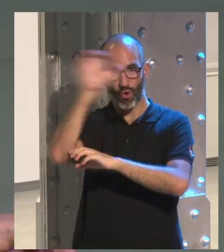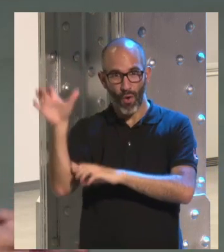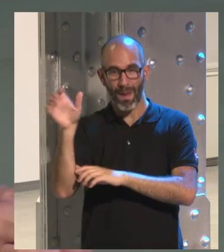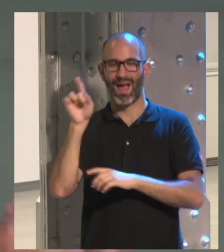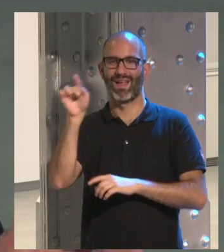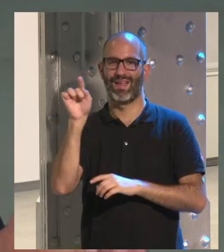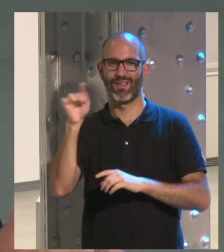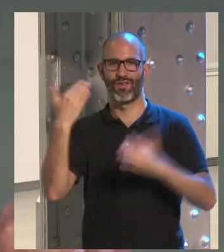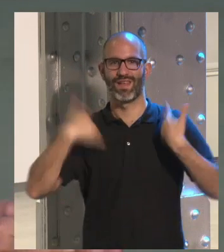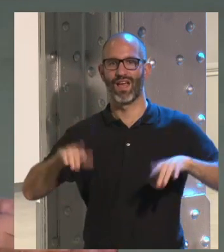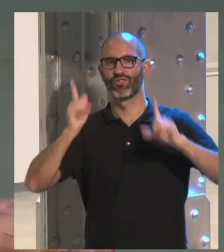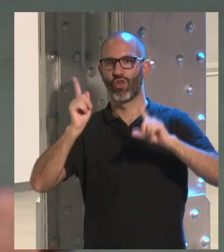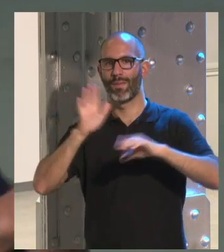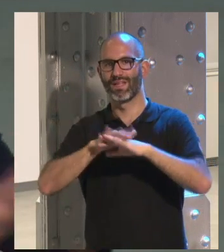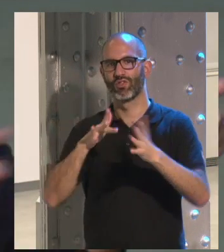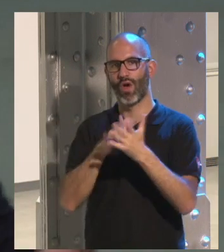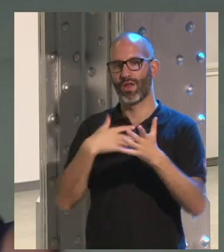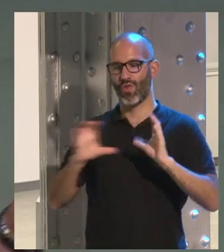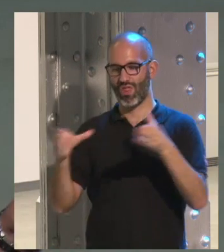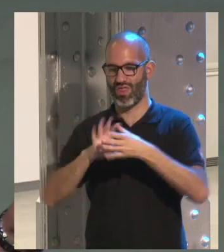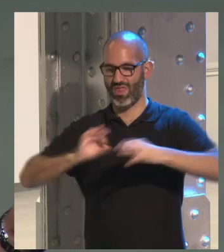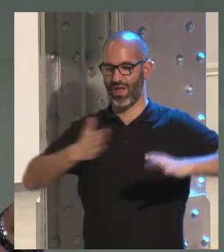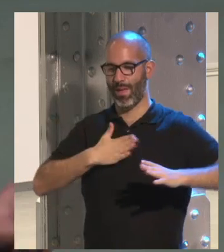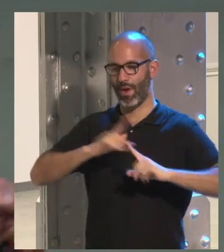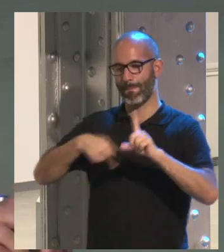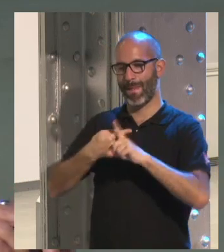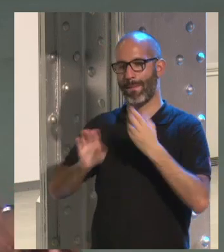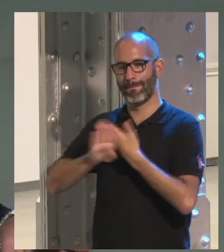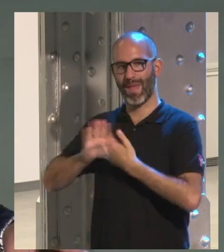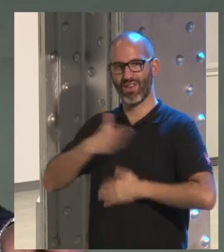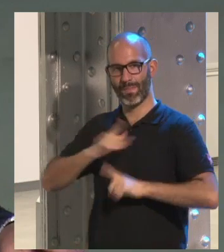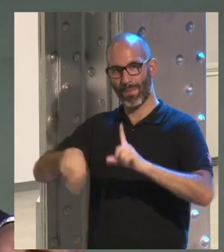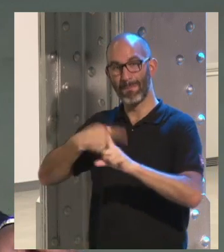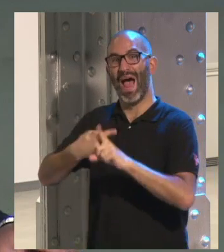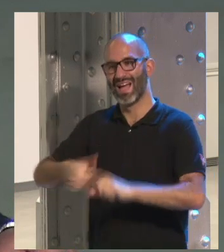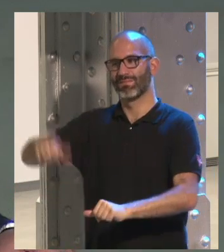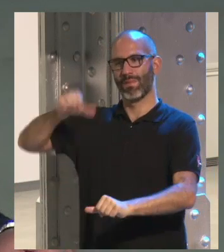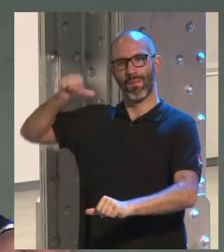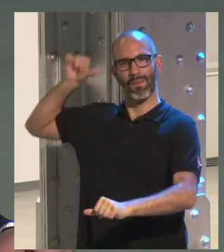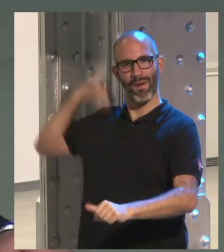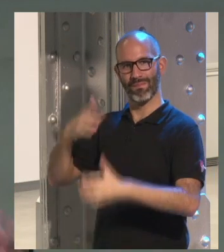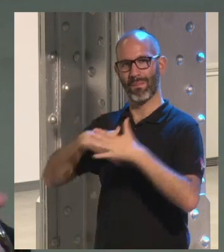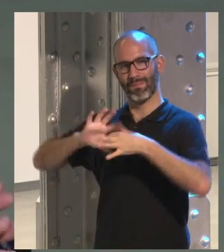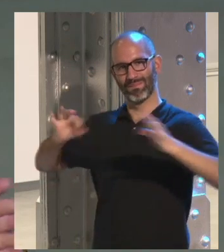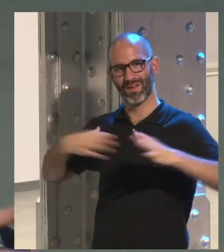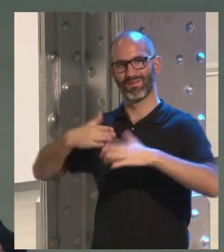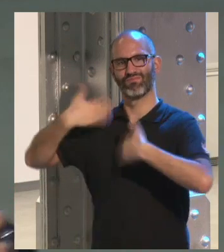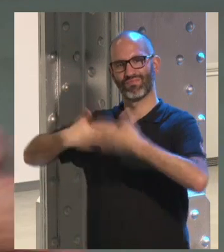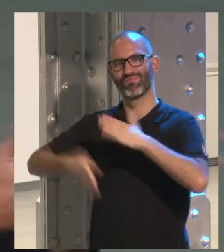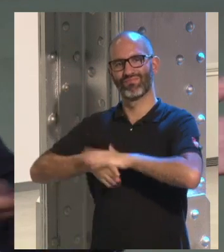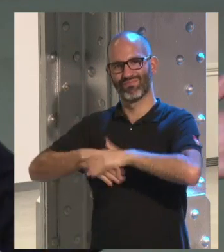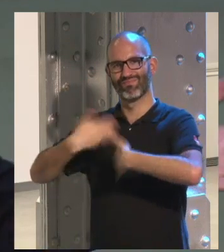círculo de los que están estudiando conmigo y los tres vecinos sino de seguir en contacto con gente de antes también